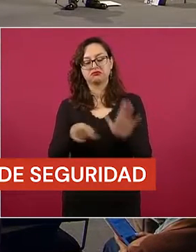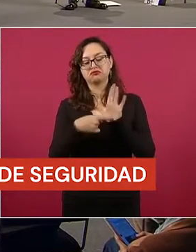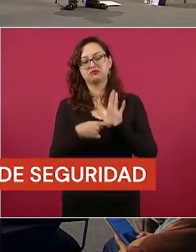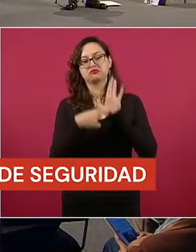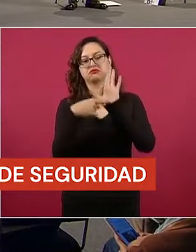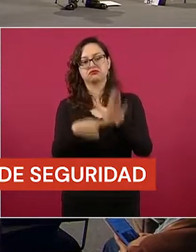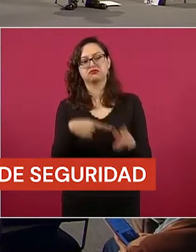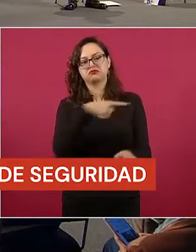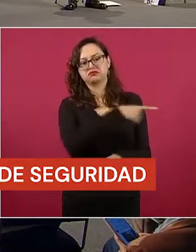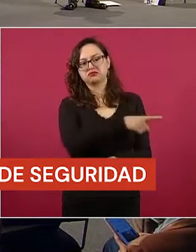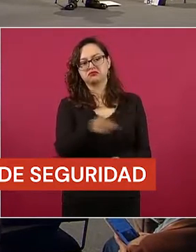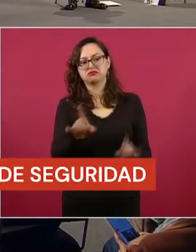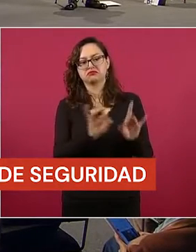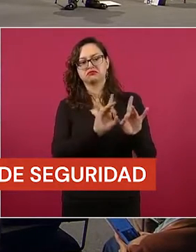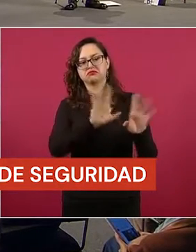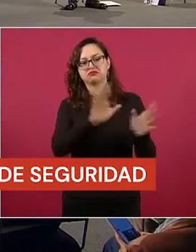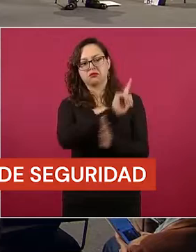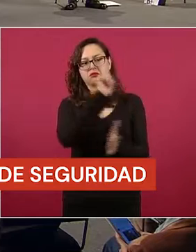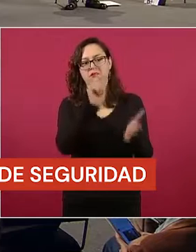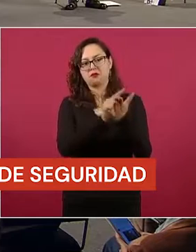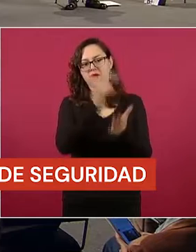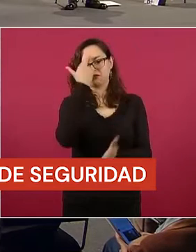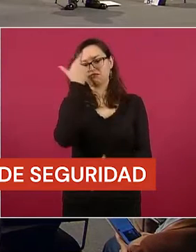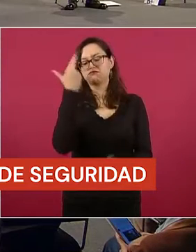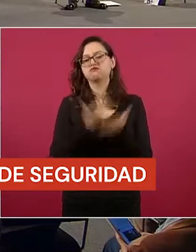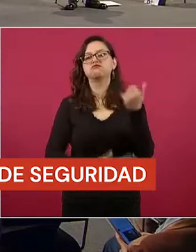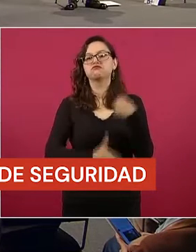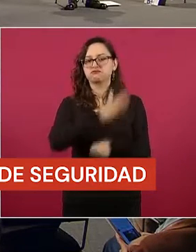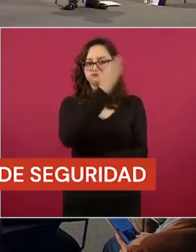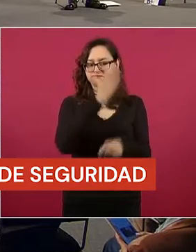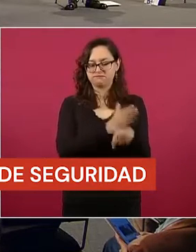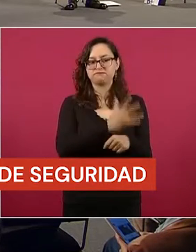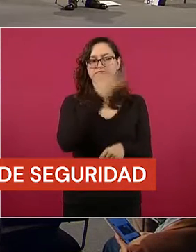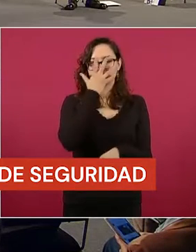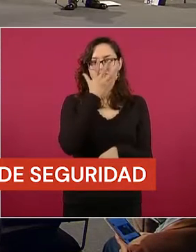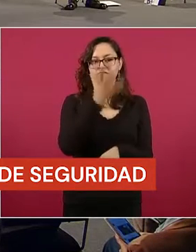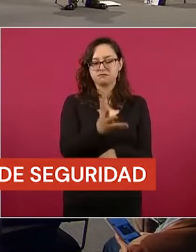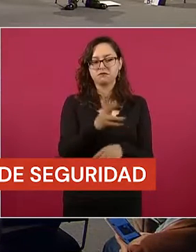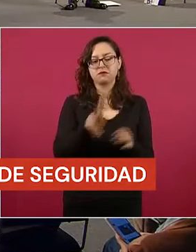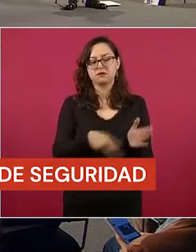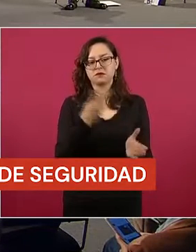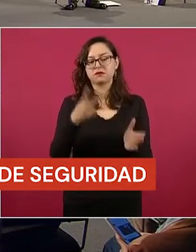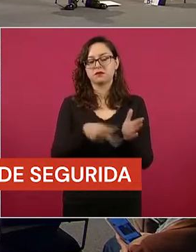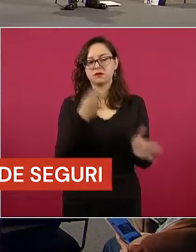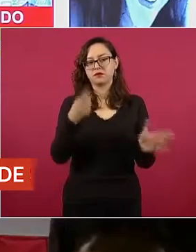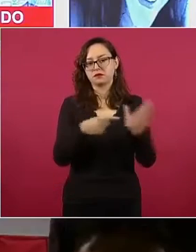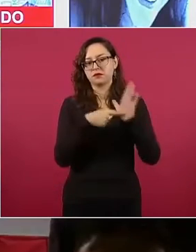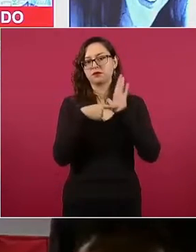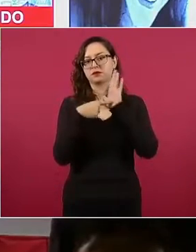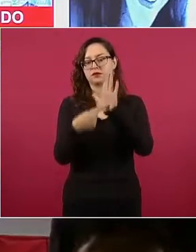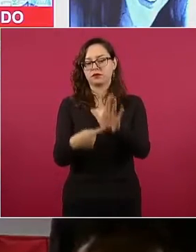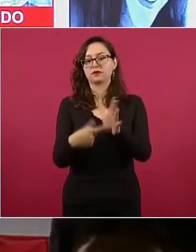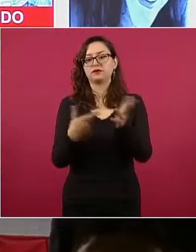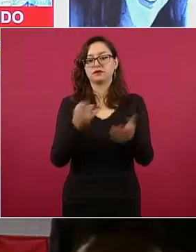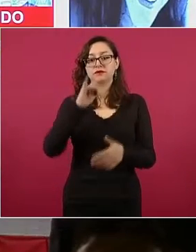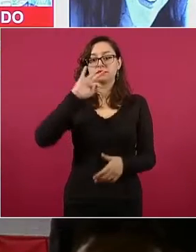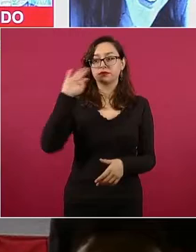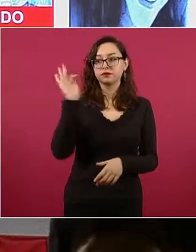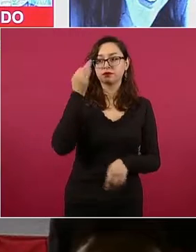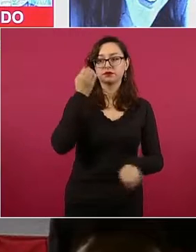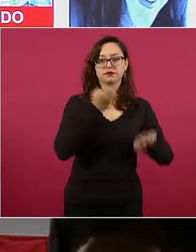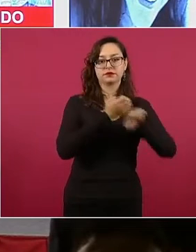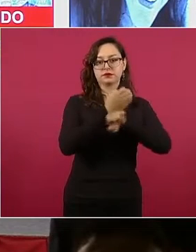esfuerzo de coordinación entre la federación y las entidades federativas. Participan